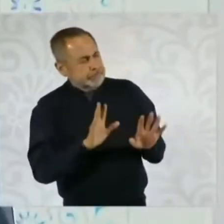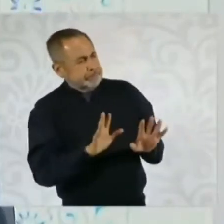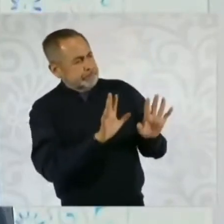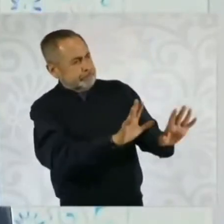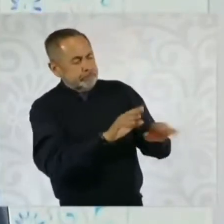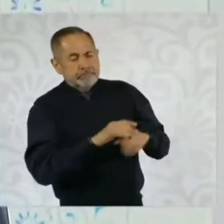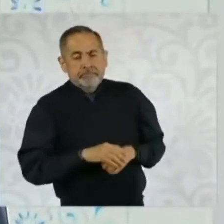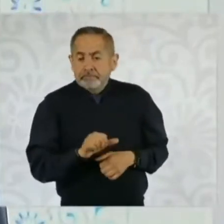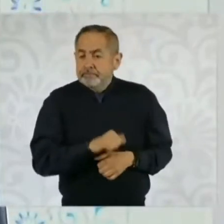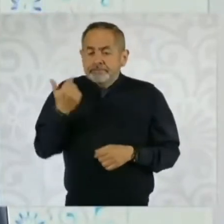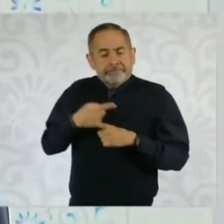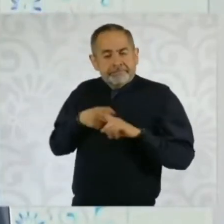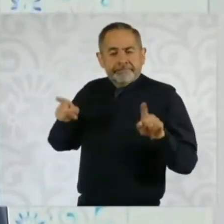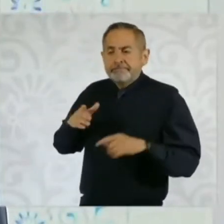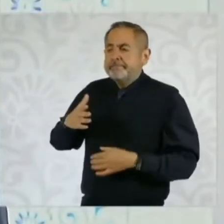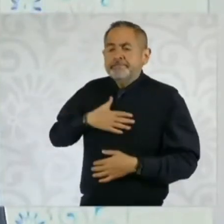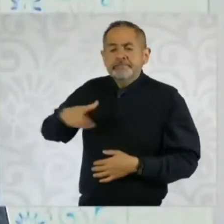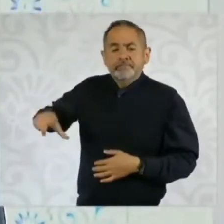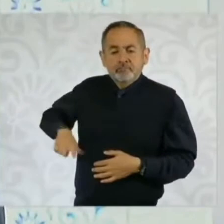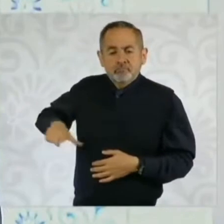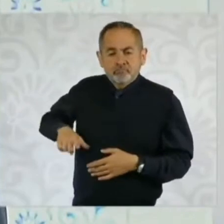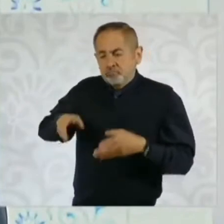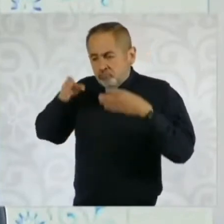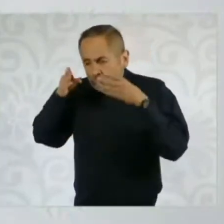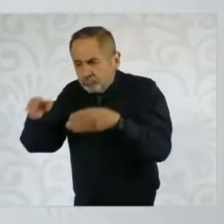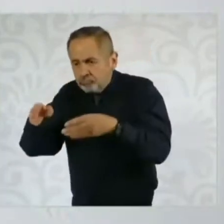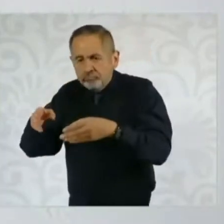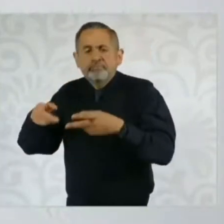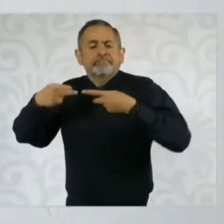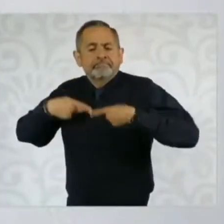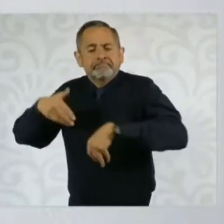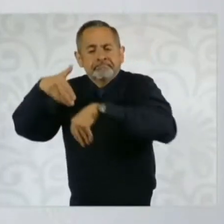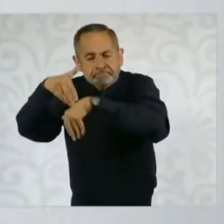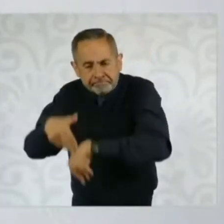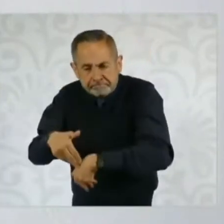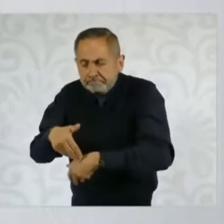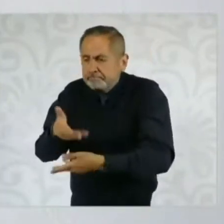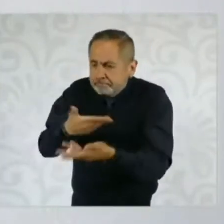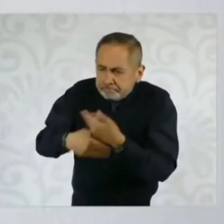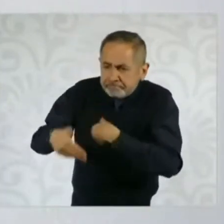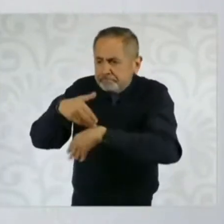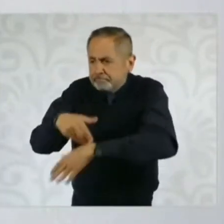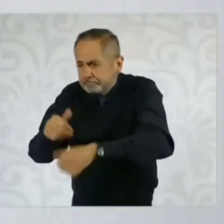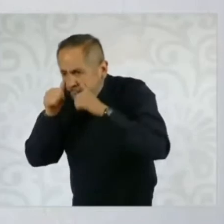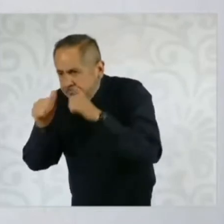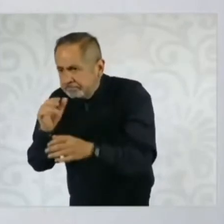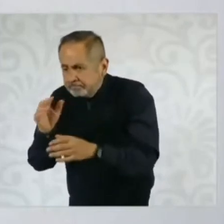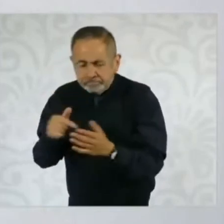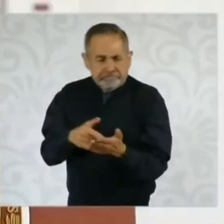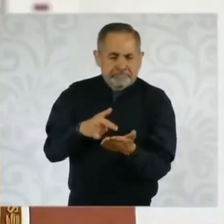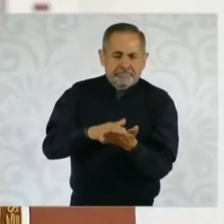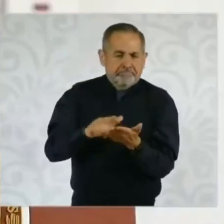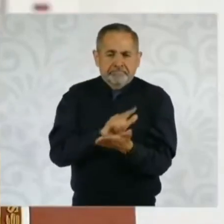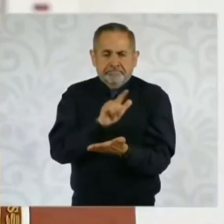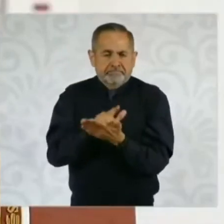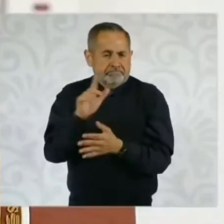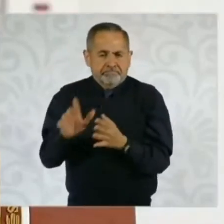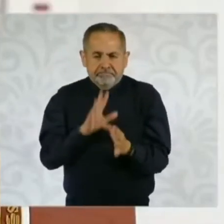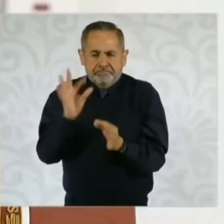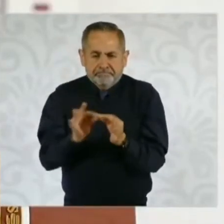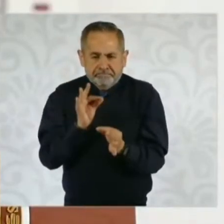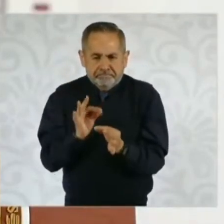al gobernante le corresponde la tarea de servir al pueblo y de cumplir con la ley y la